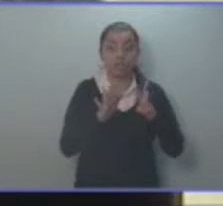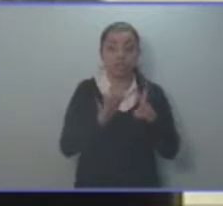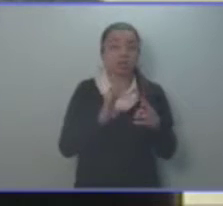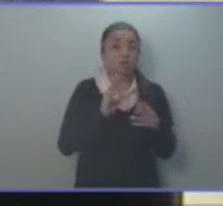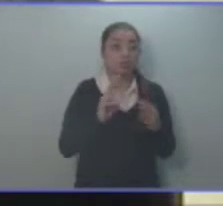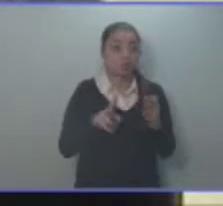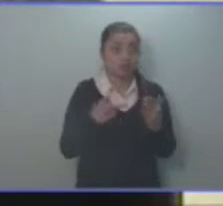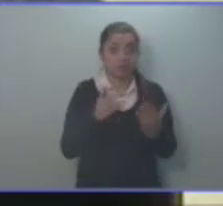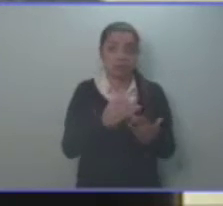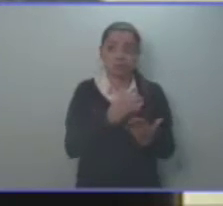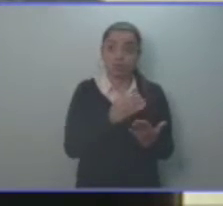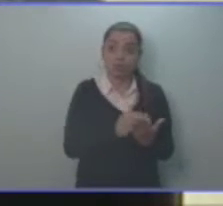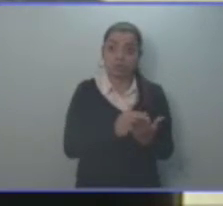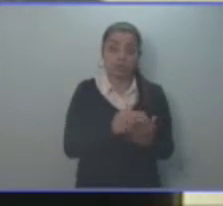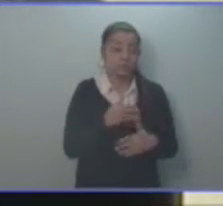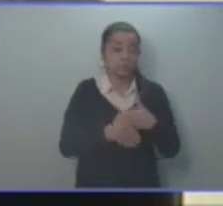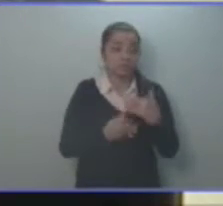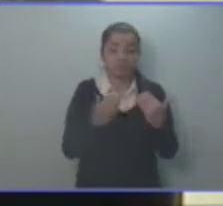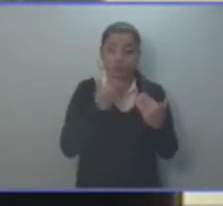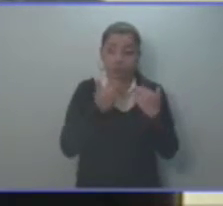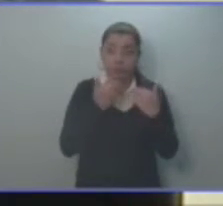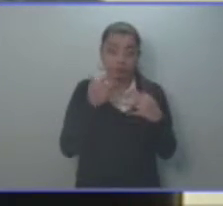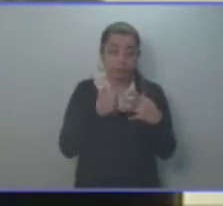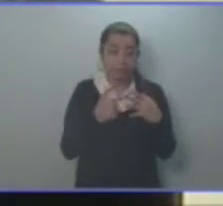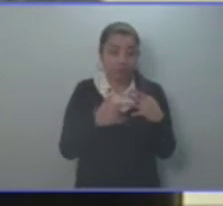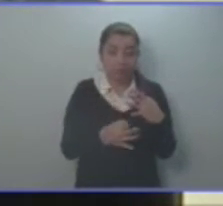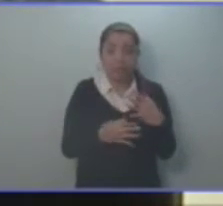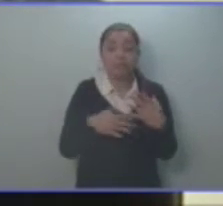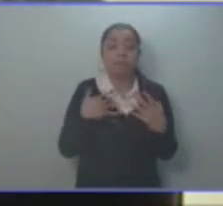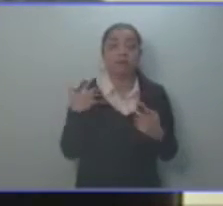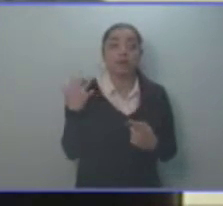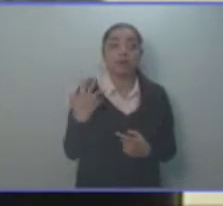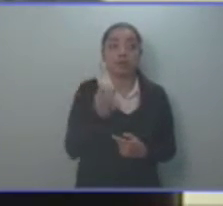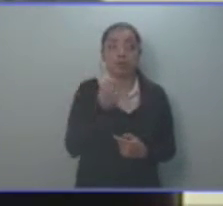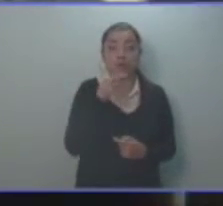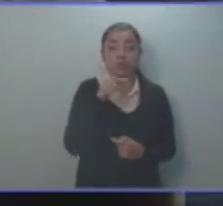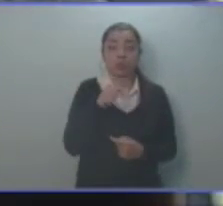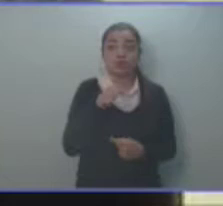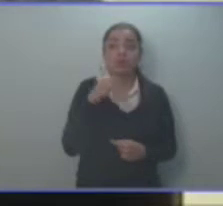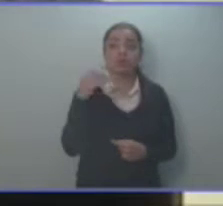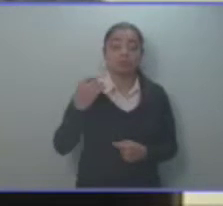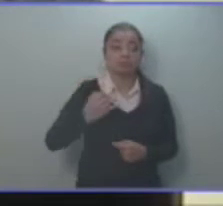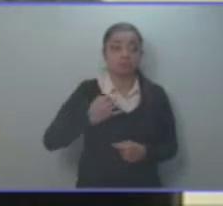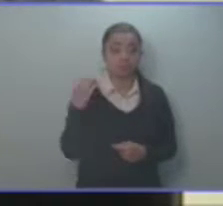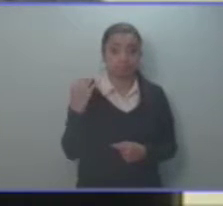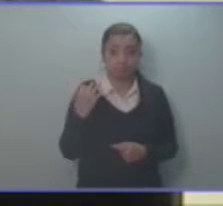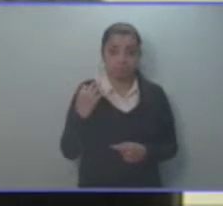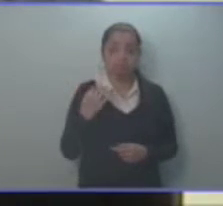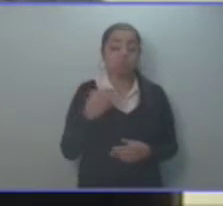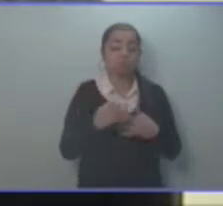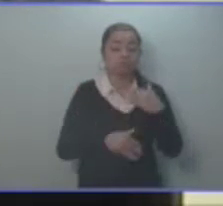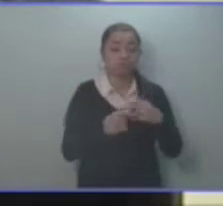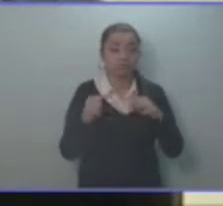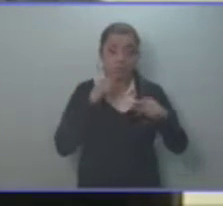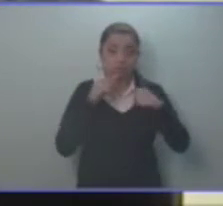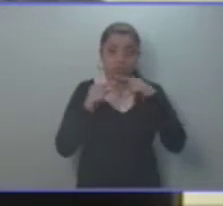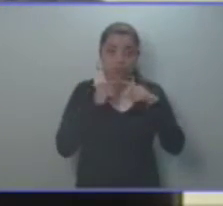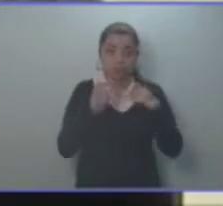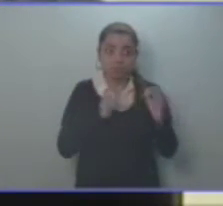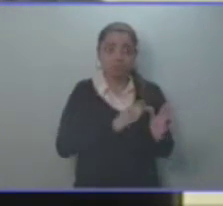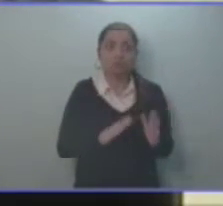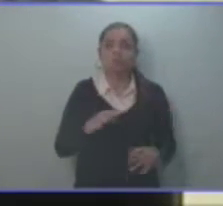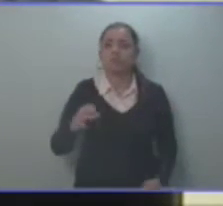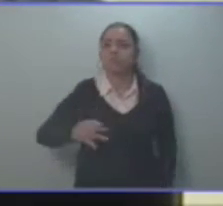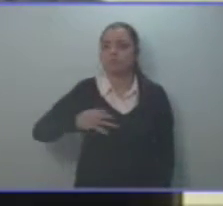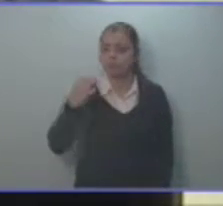Romanos II, que tal y como se cita en dicha ley para el logro de sus propósitos, esencialmente reducir la carga administrativa, es